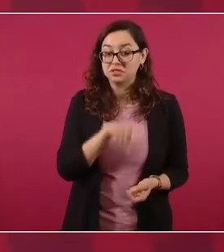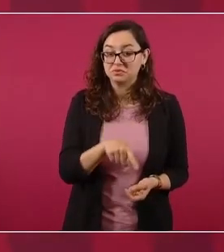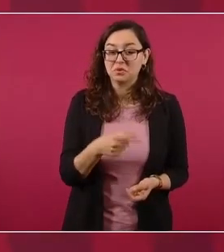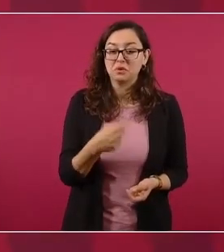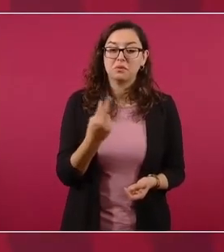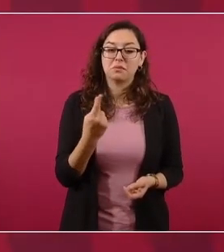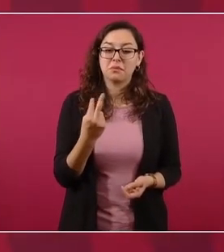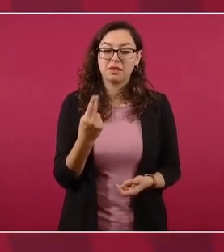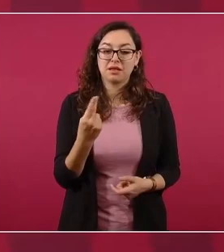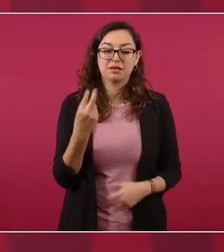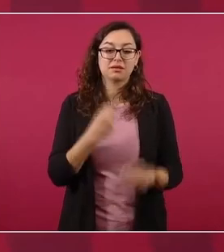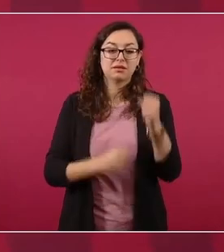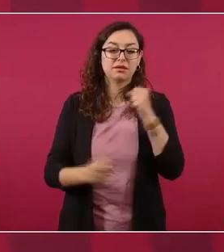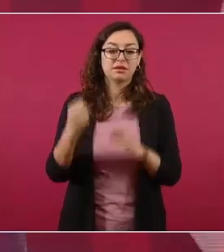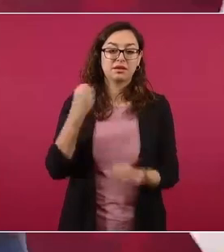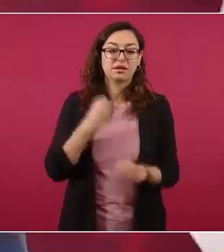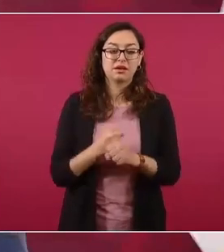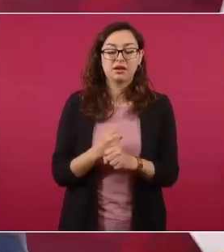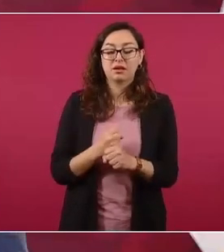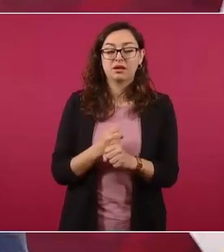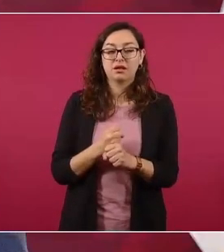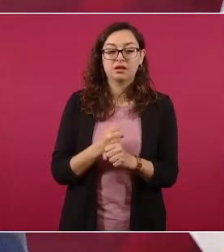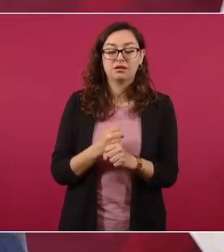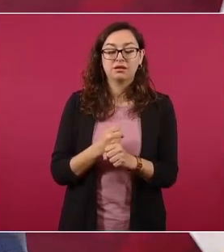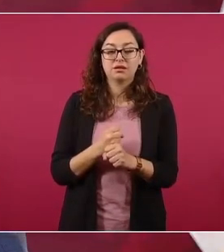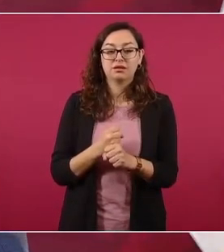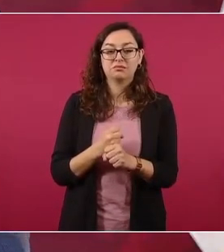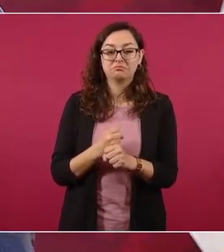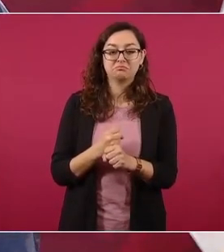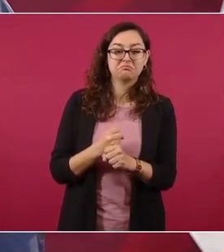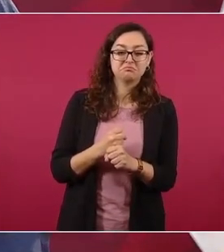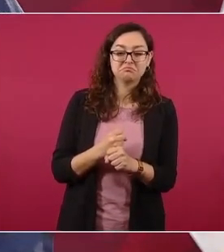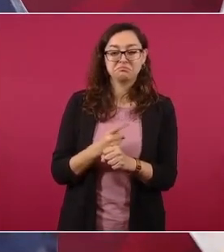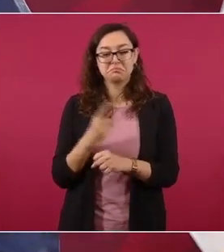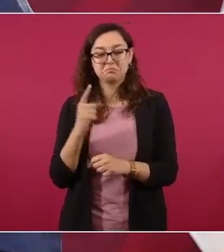aproximadamente, sí,